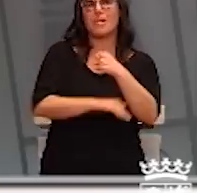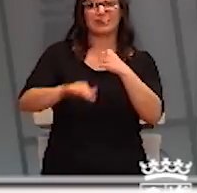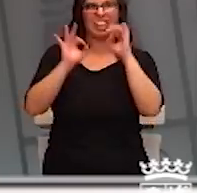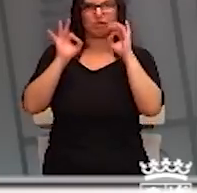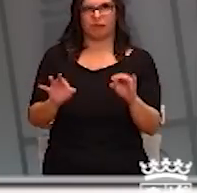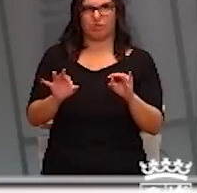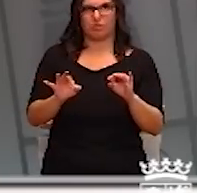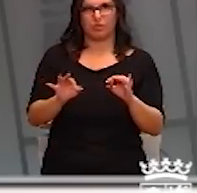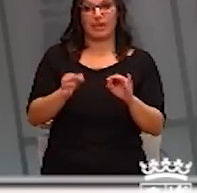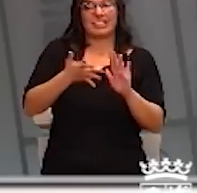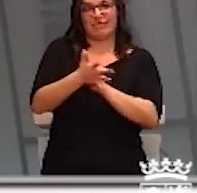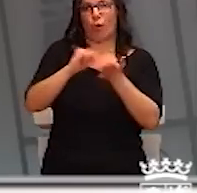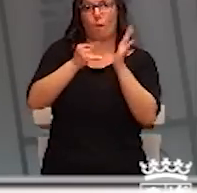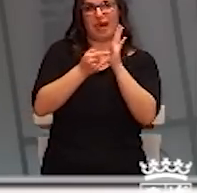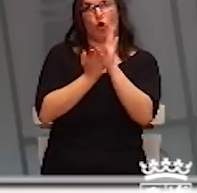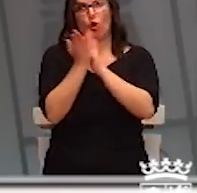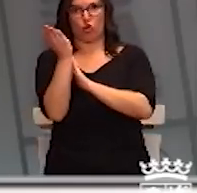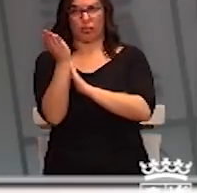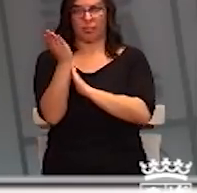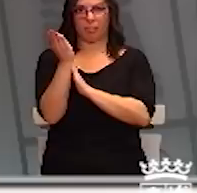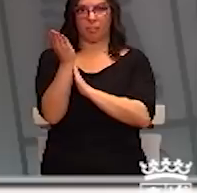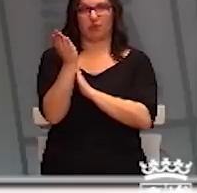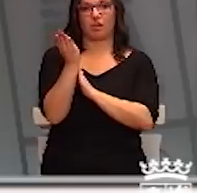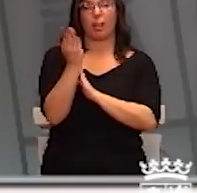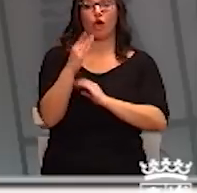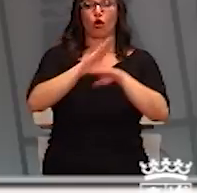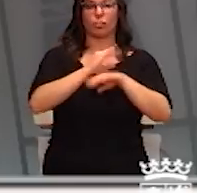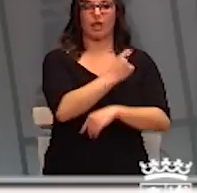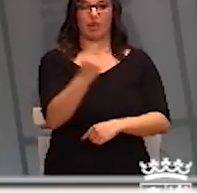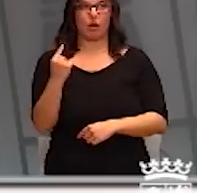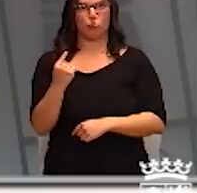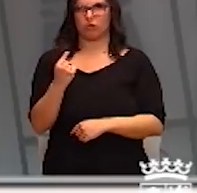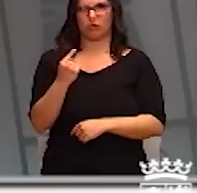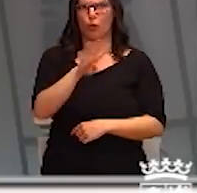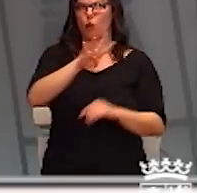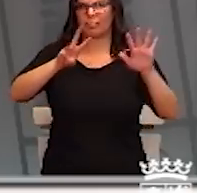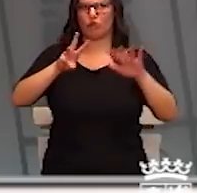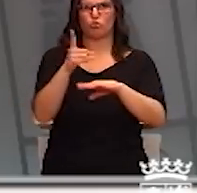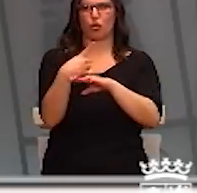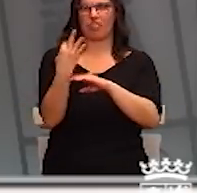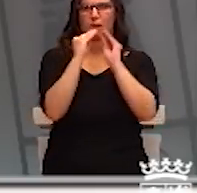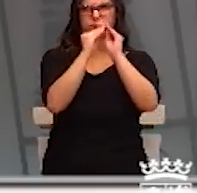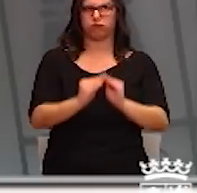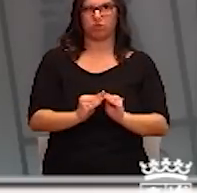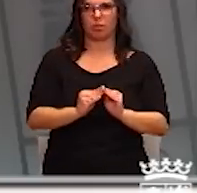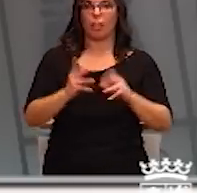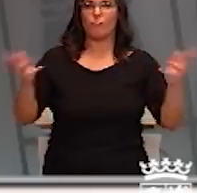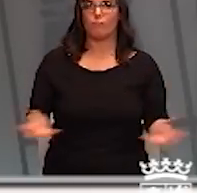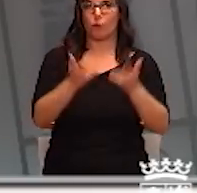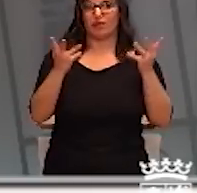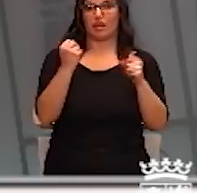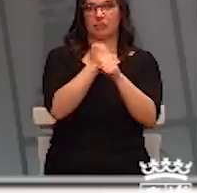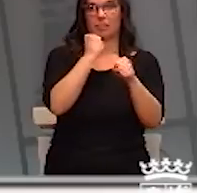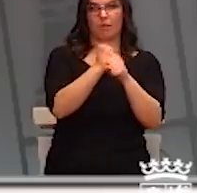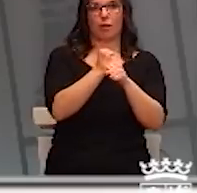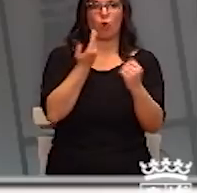se va a elaborar un plan de contingencia por cada consejería en menos de 48 horas. Se va a fomentar el trabajo no presencial,